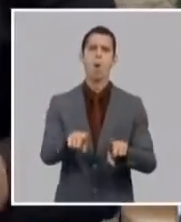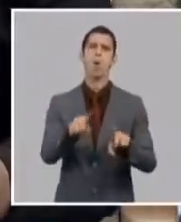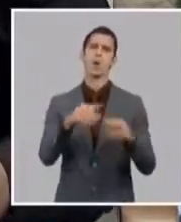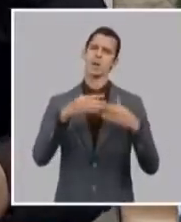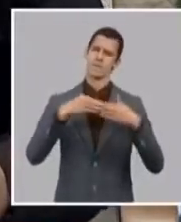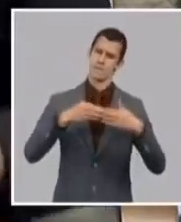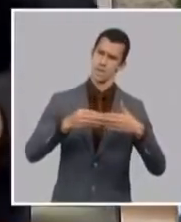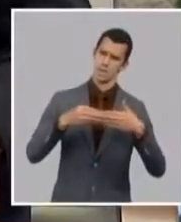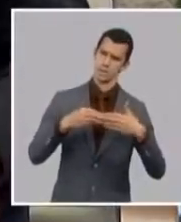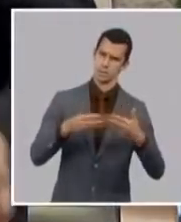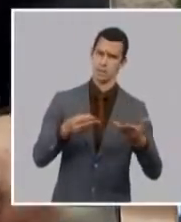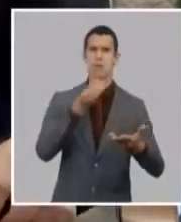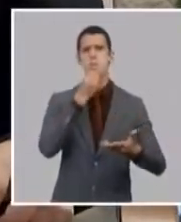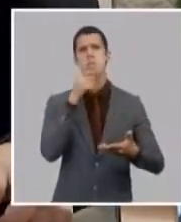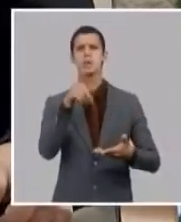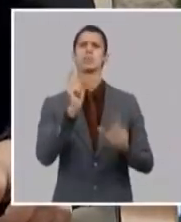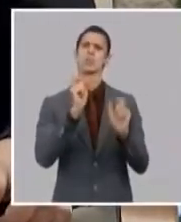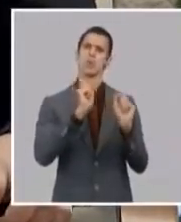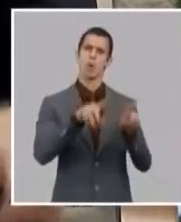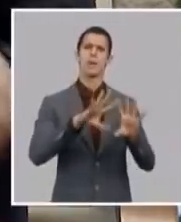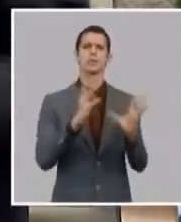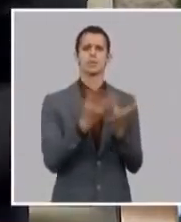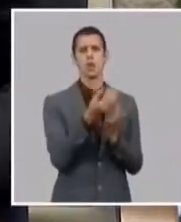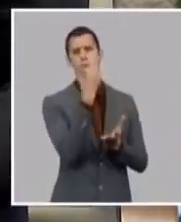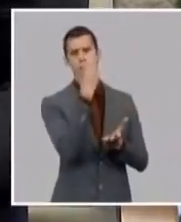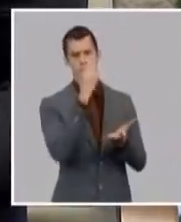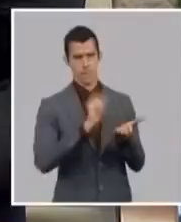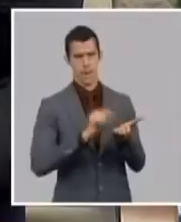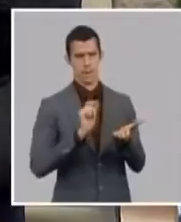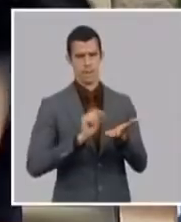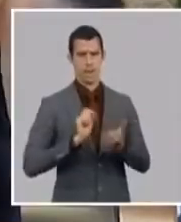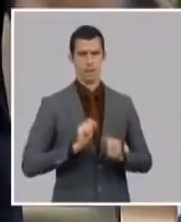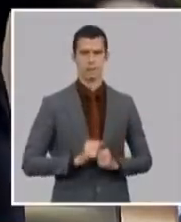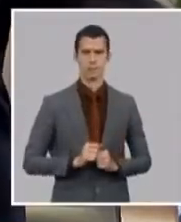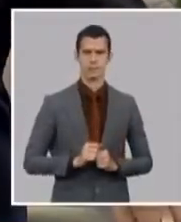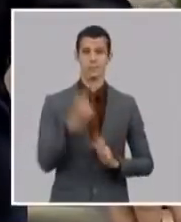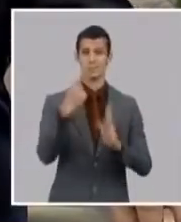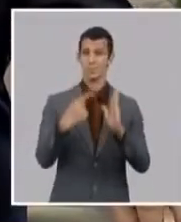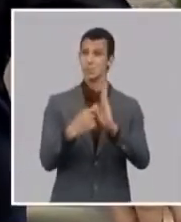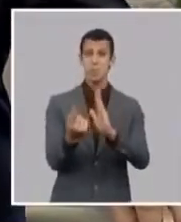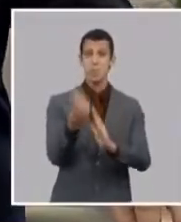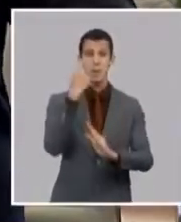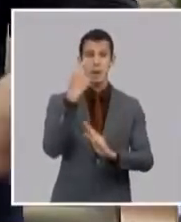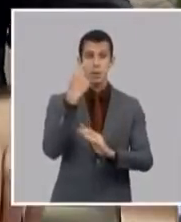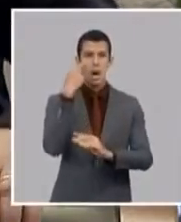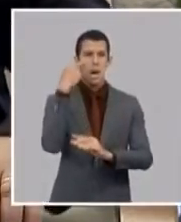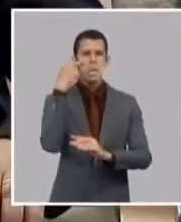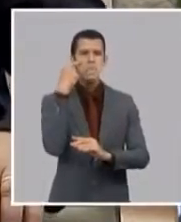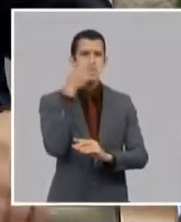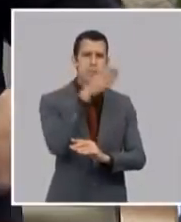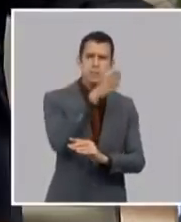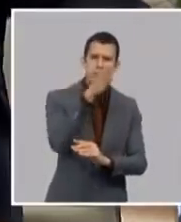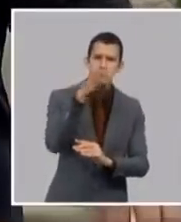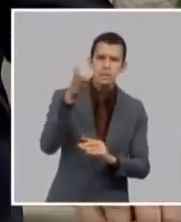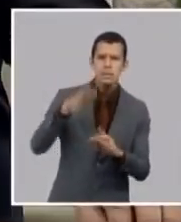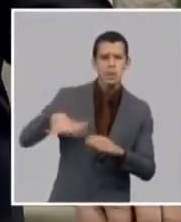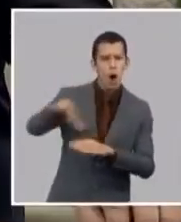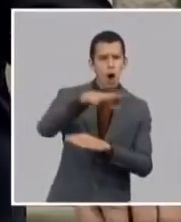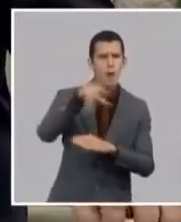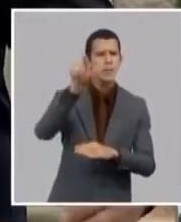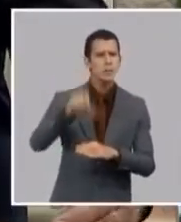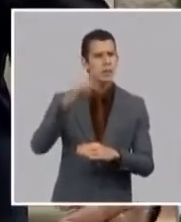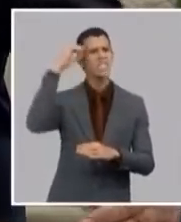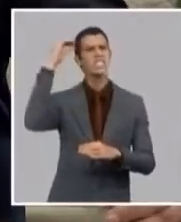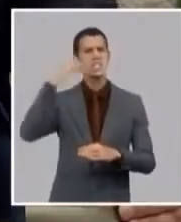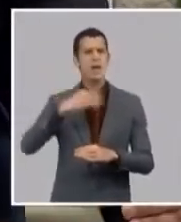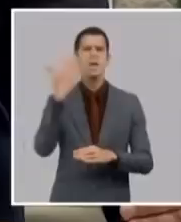interior de los gobiernos que el primer paso es localizar las personas ver de donde procede donde está registrado